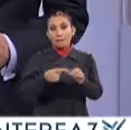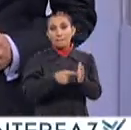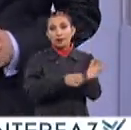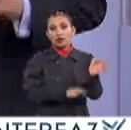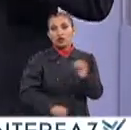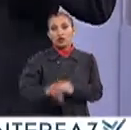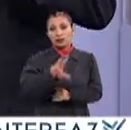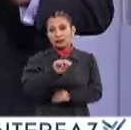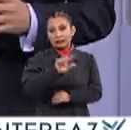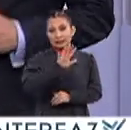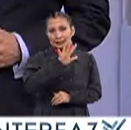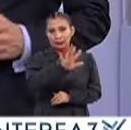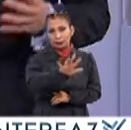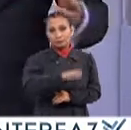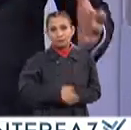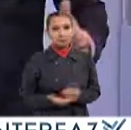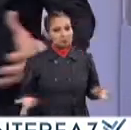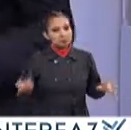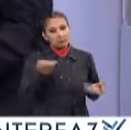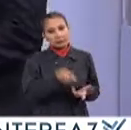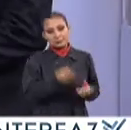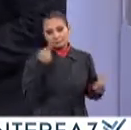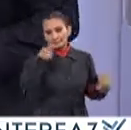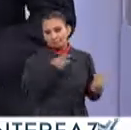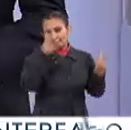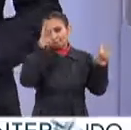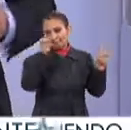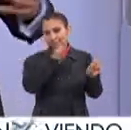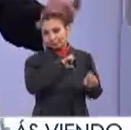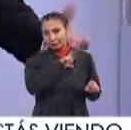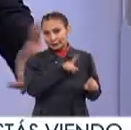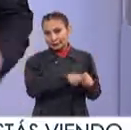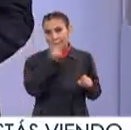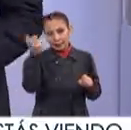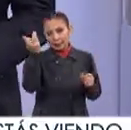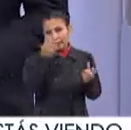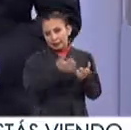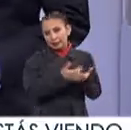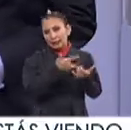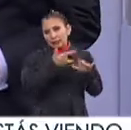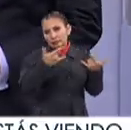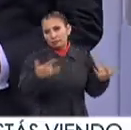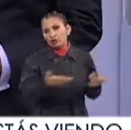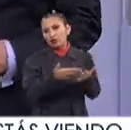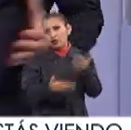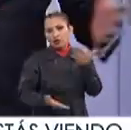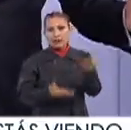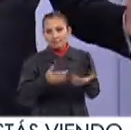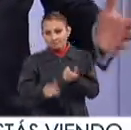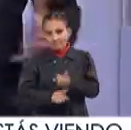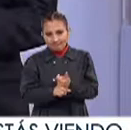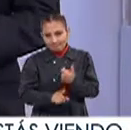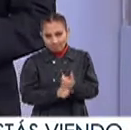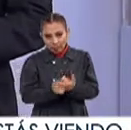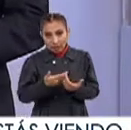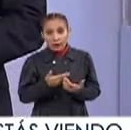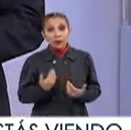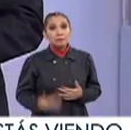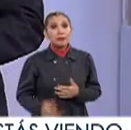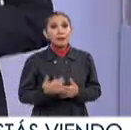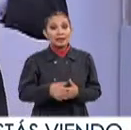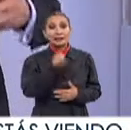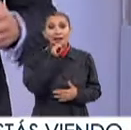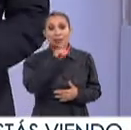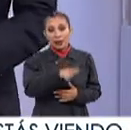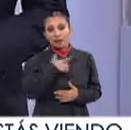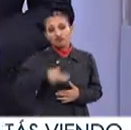1985, un programa dedicado especialmente a estas terribles circunstancias pero bueno, mientras tanto